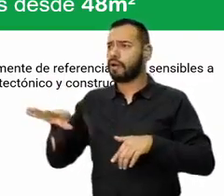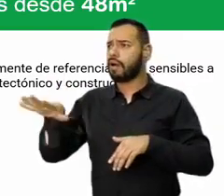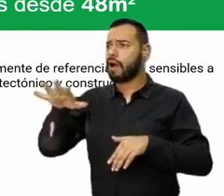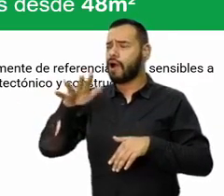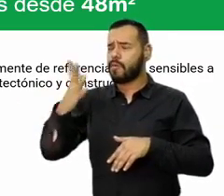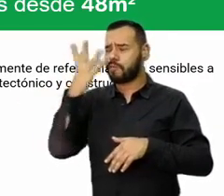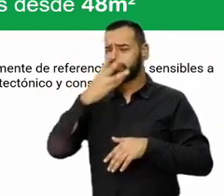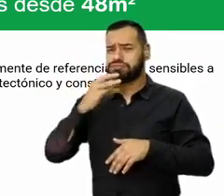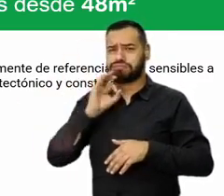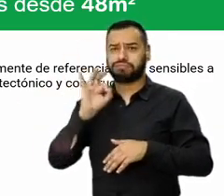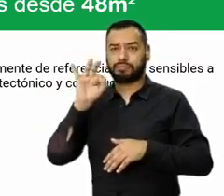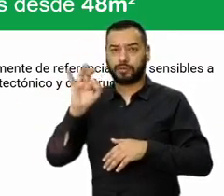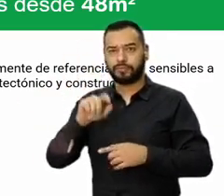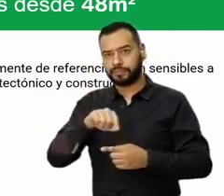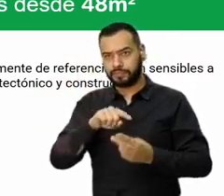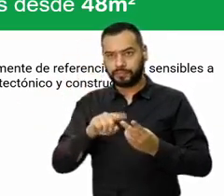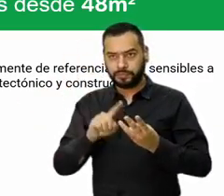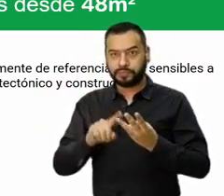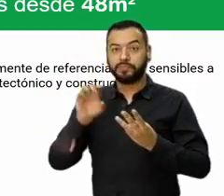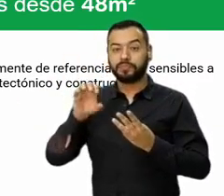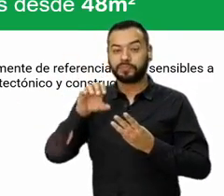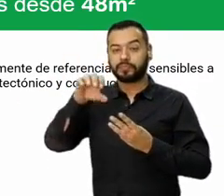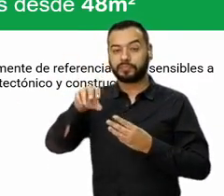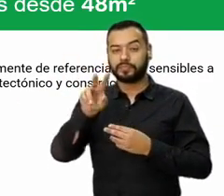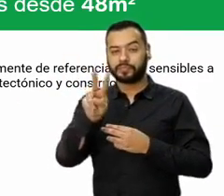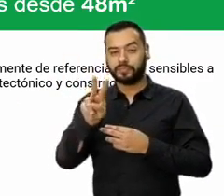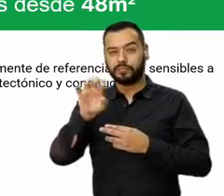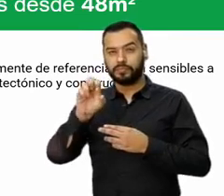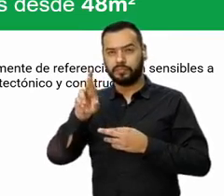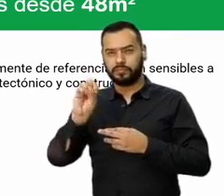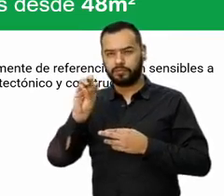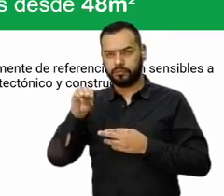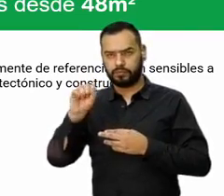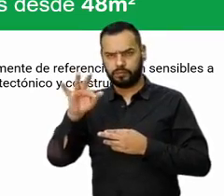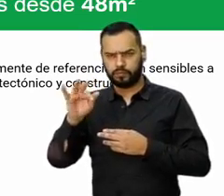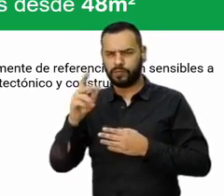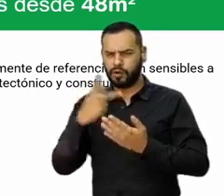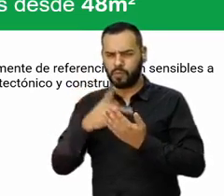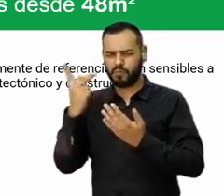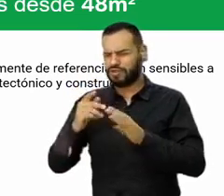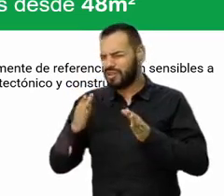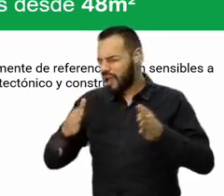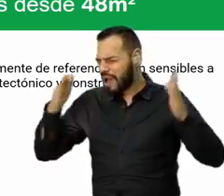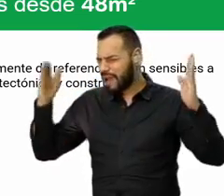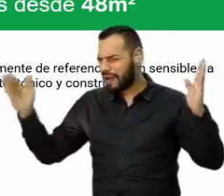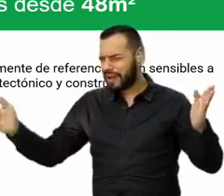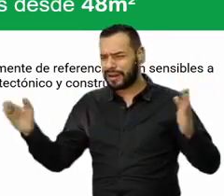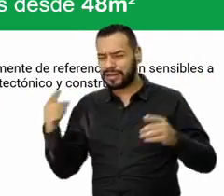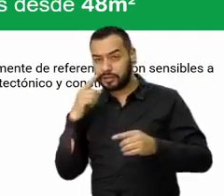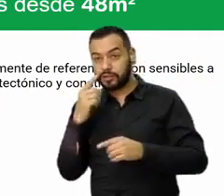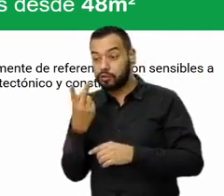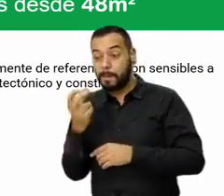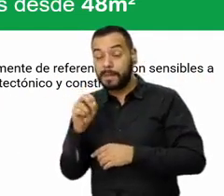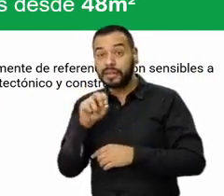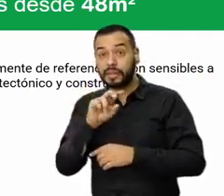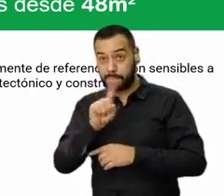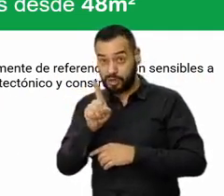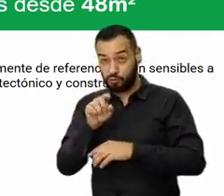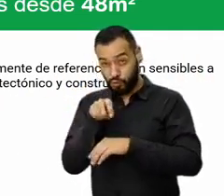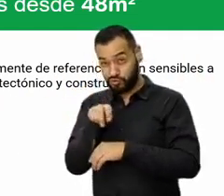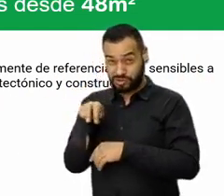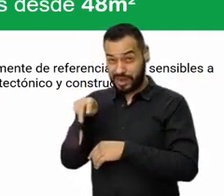una zona espectacular. Veramonte es un macro proyecto. Está ubicado estratégicamente. Tiene vecinos y caminas son 20 minutos